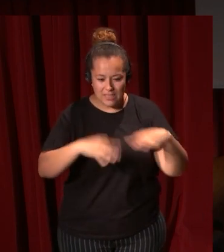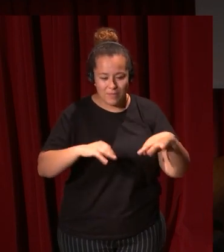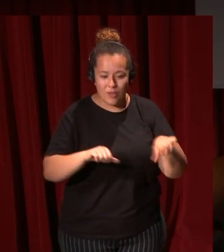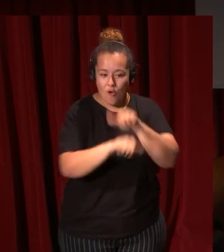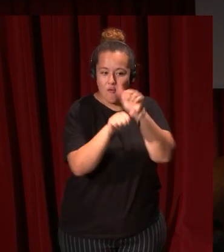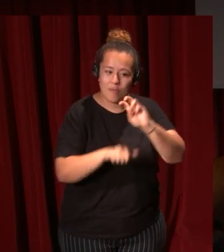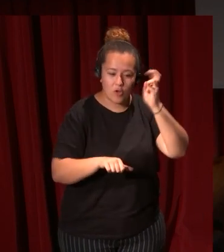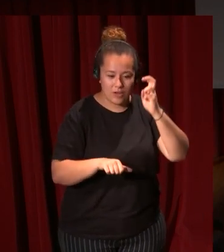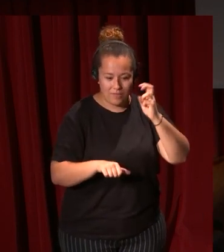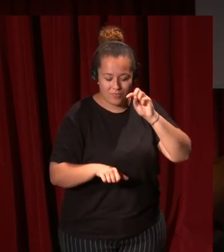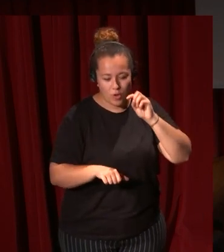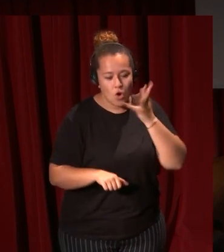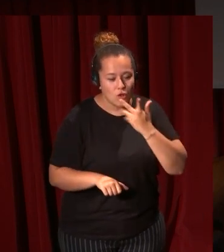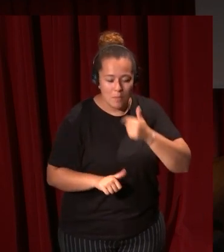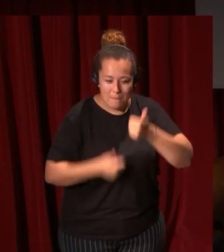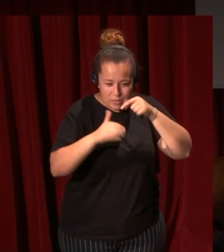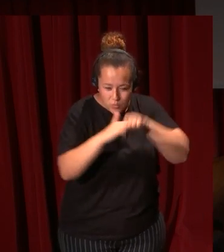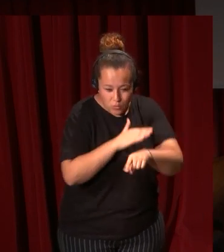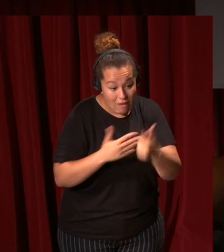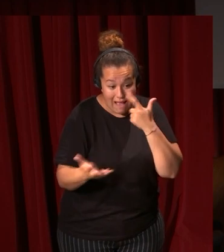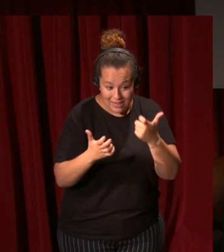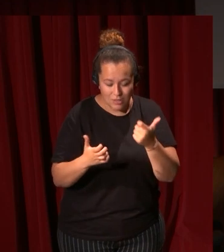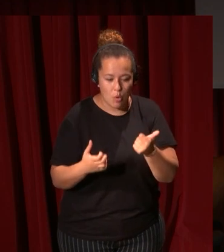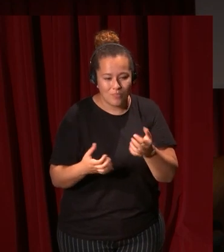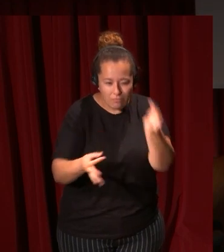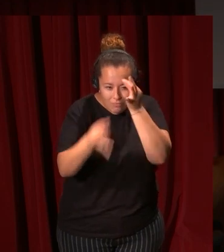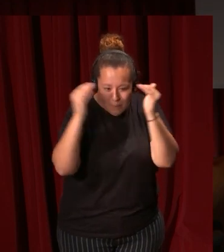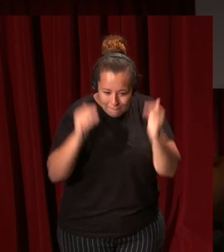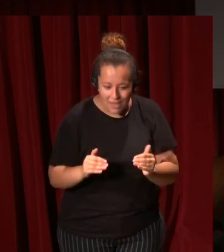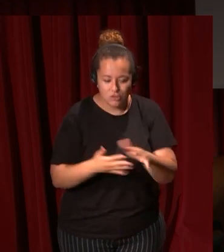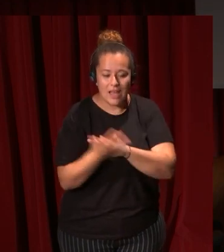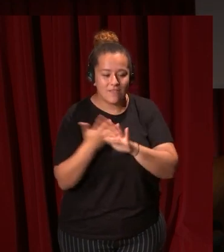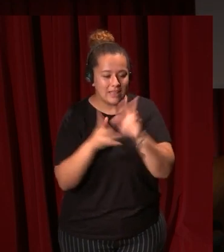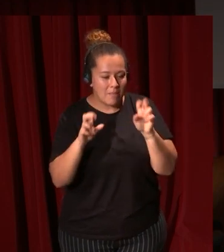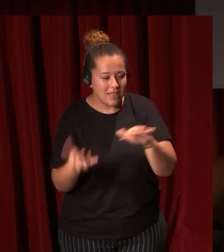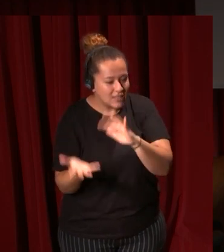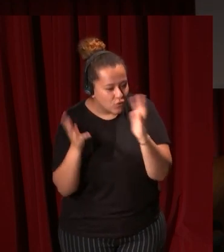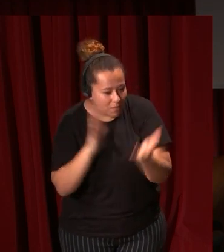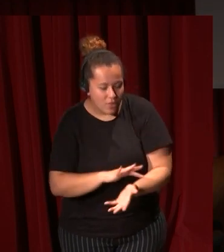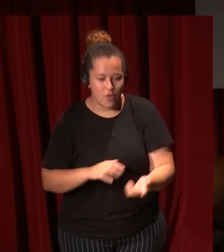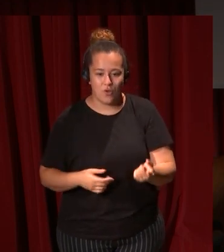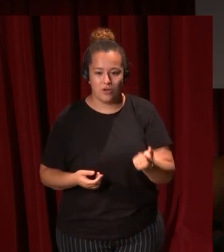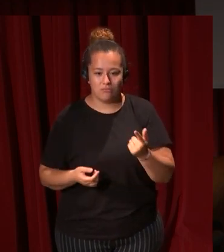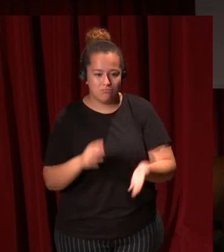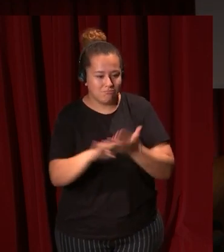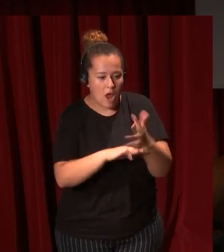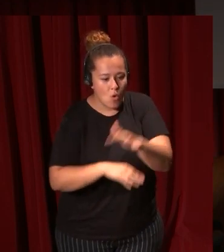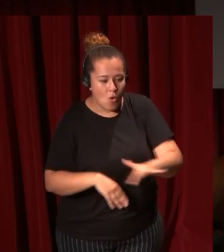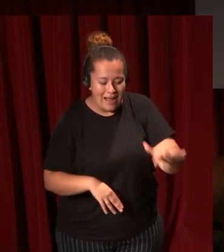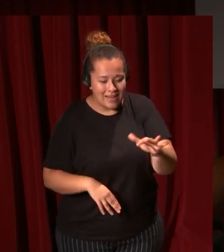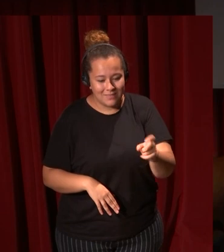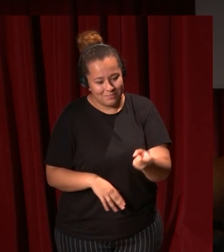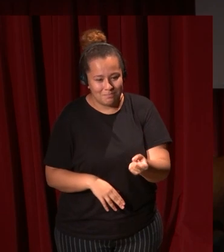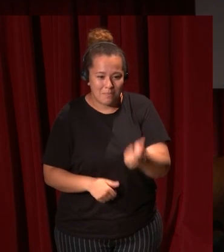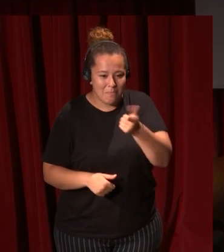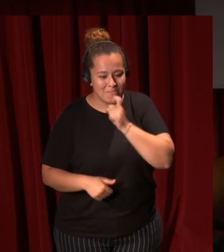forma de conocimiento más profundo que es el arte que es menos específico que nos habla de transformación que nos lleva a un lugar difícil de